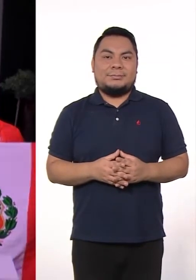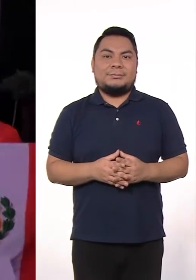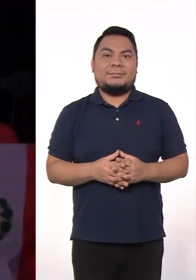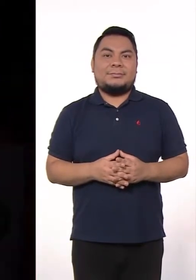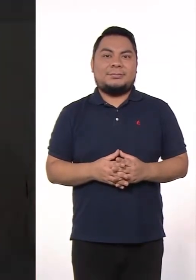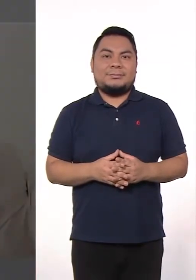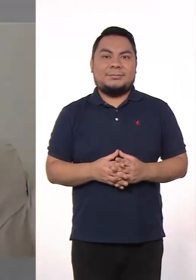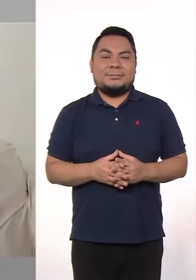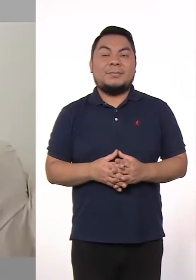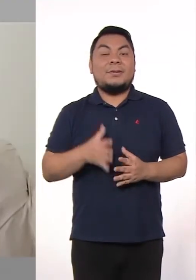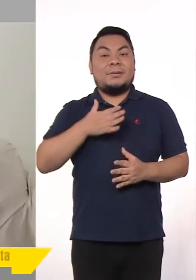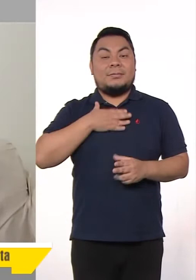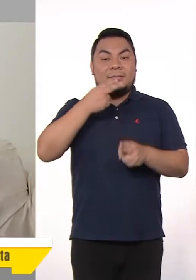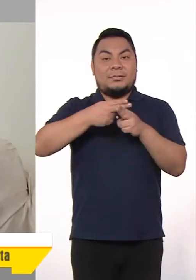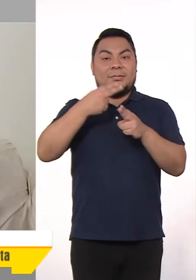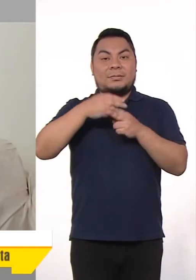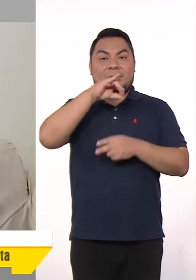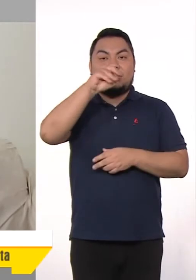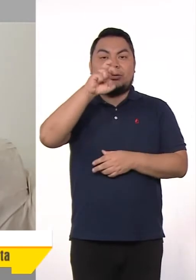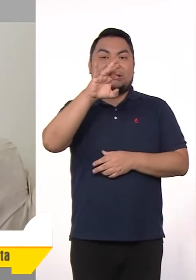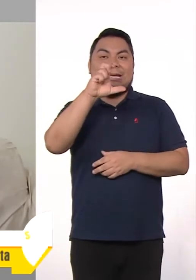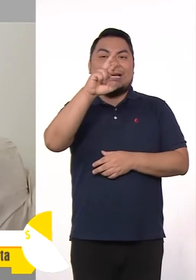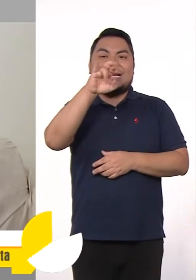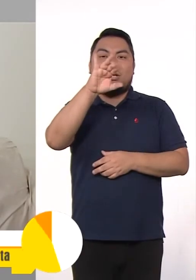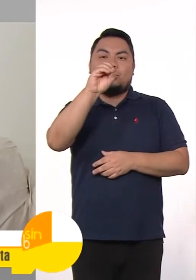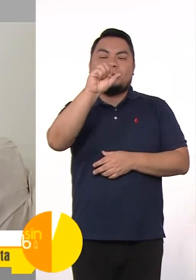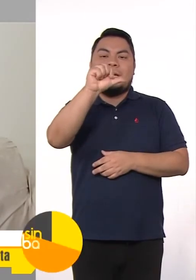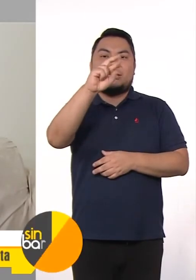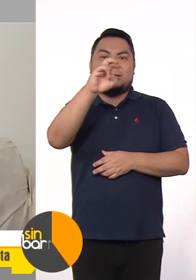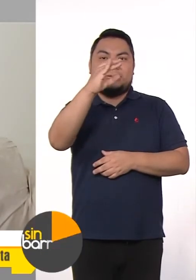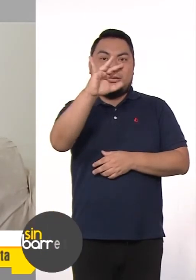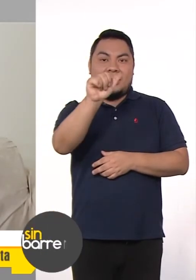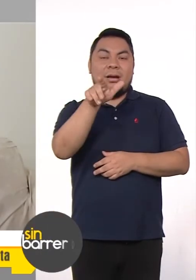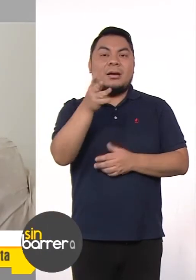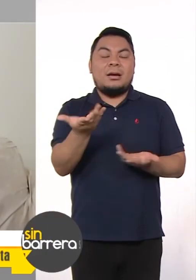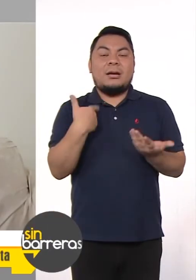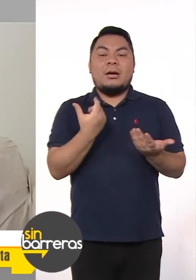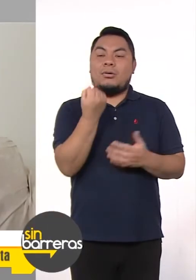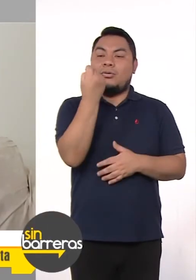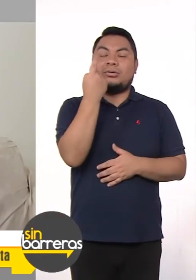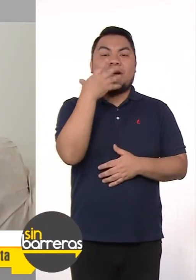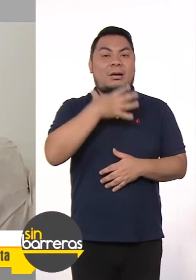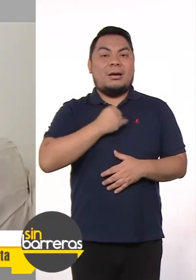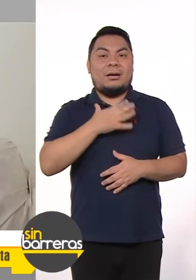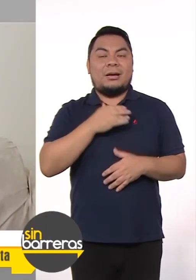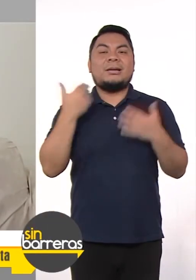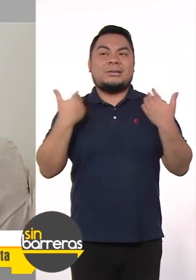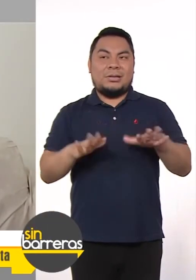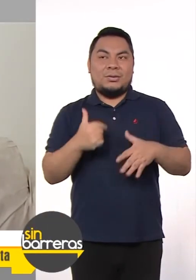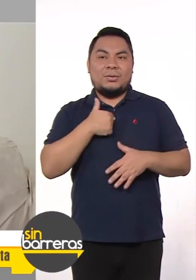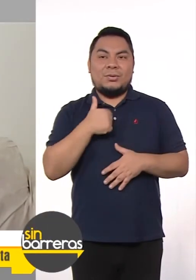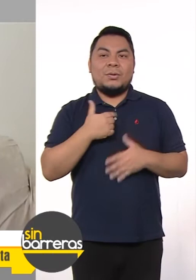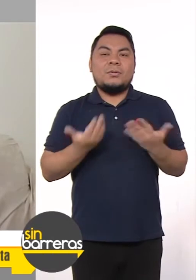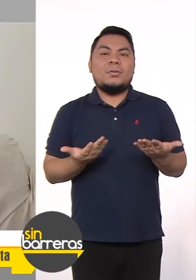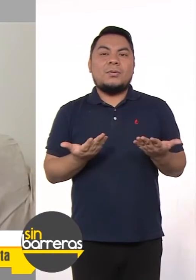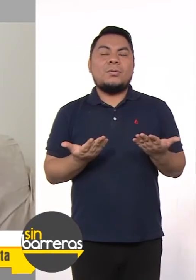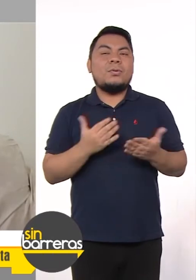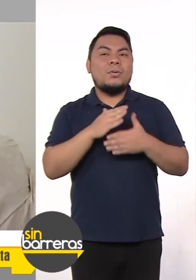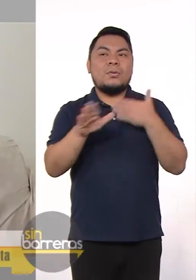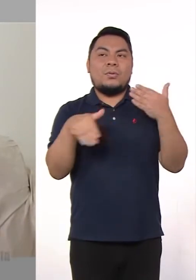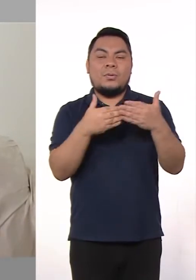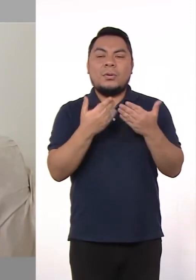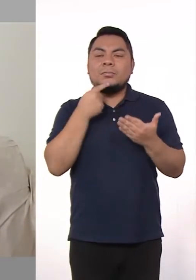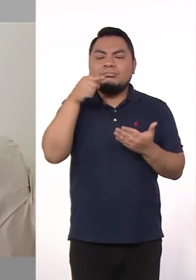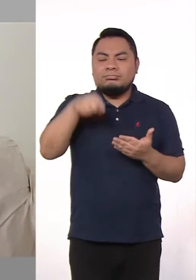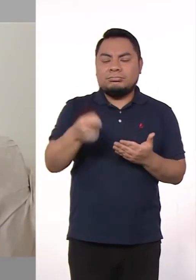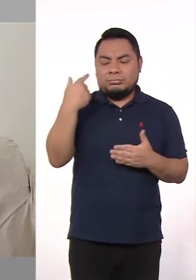Mi nombre es Jesús Ríos García y desde los 11 años fui diagnosticado con el